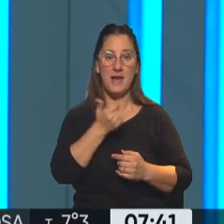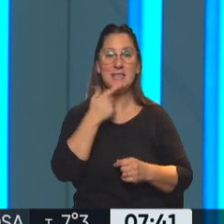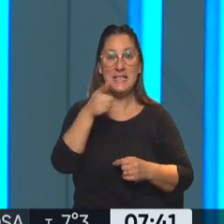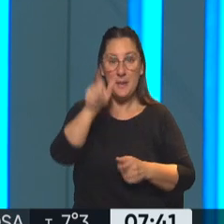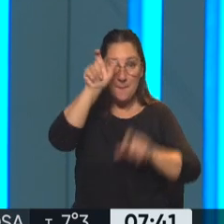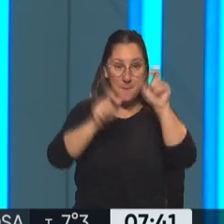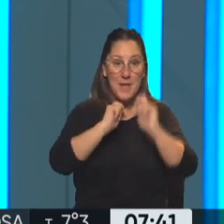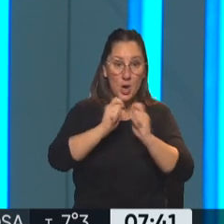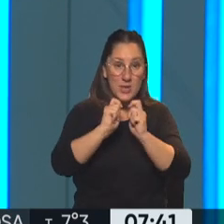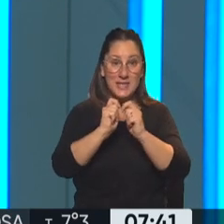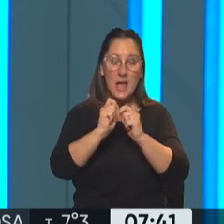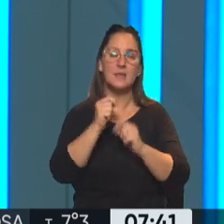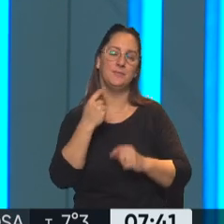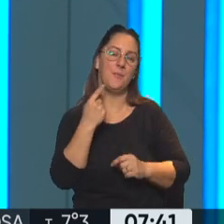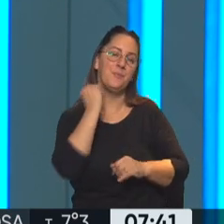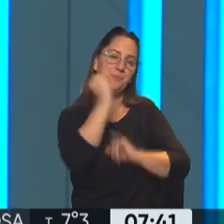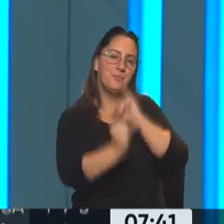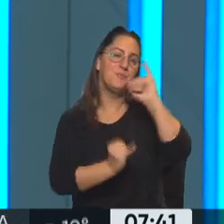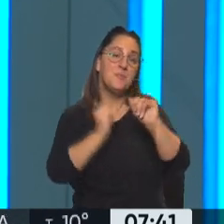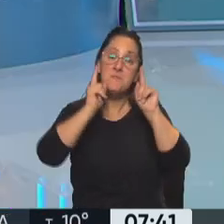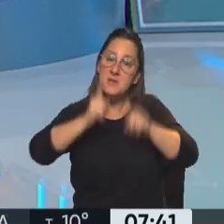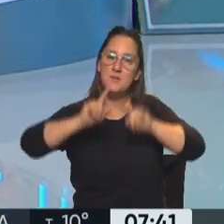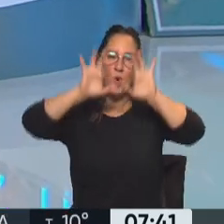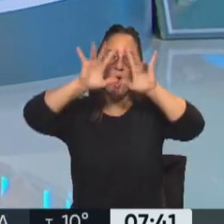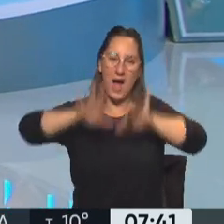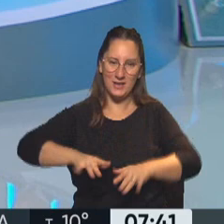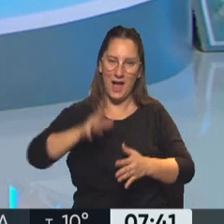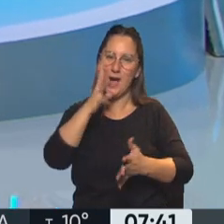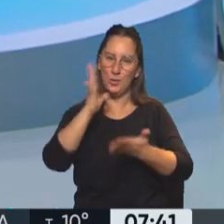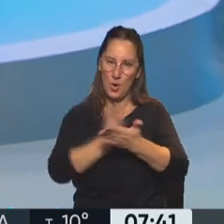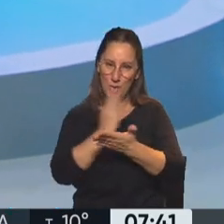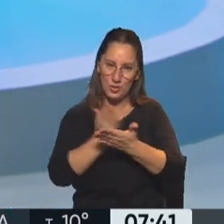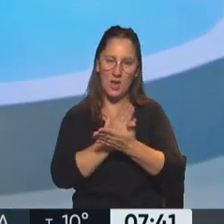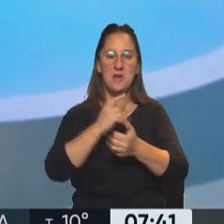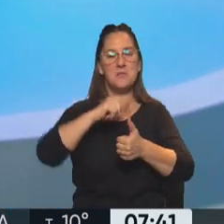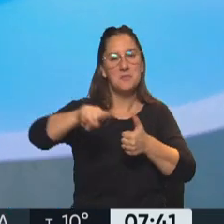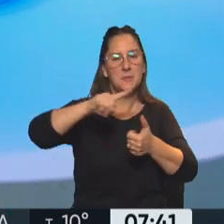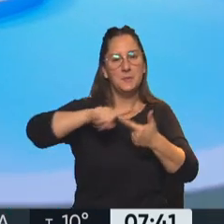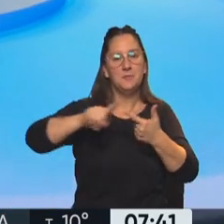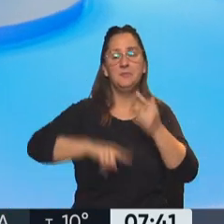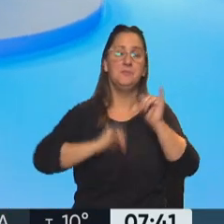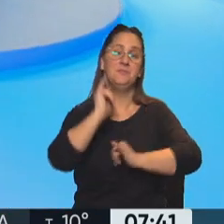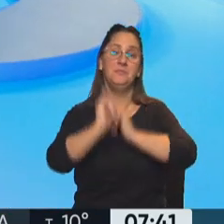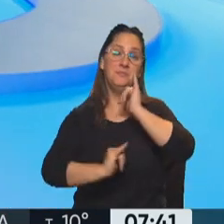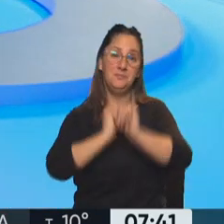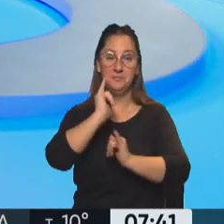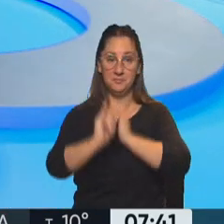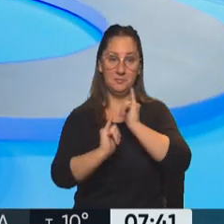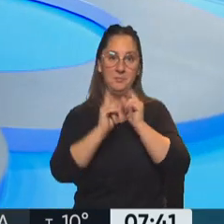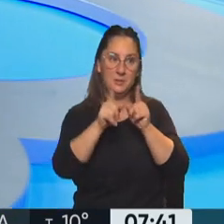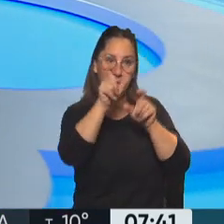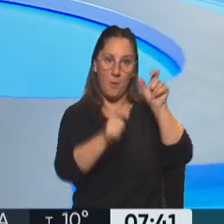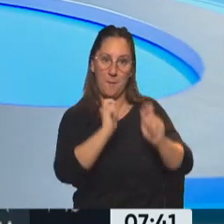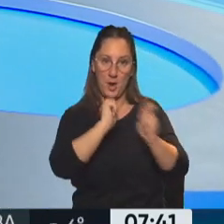periodistas les dijo todo lo que dice en la carta, lo que dice el off, todo eso se lo comentó a los periodistas que